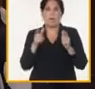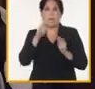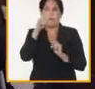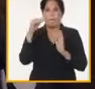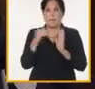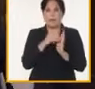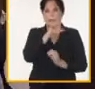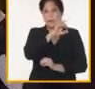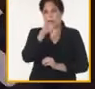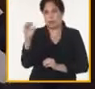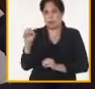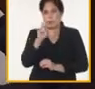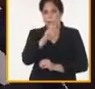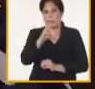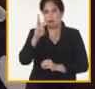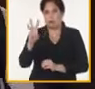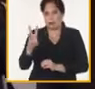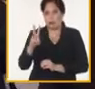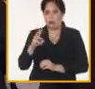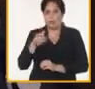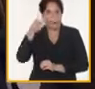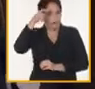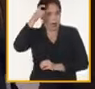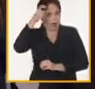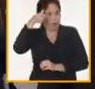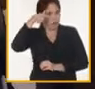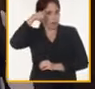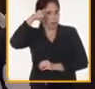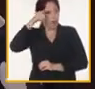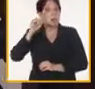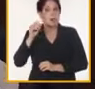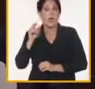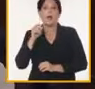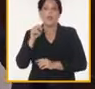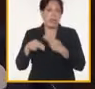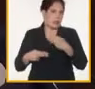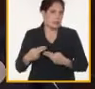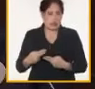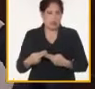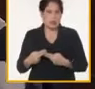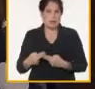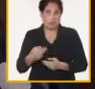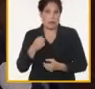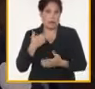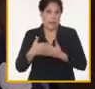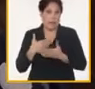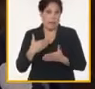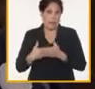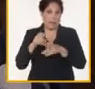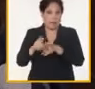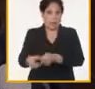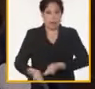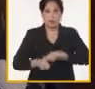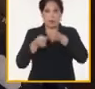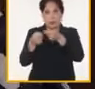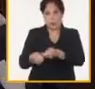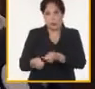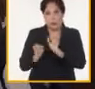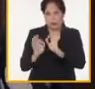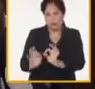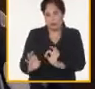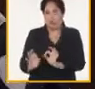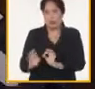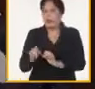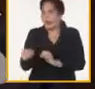.723 para ello nos dimos a la tarea de recuperar con las empresas agropecuarias sobre todo como